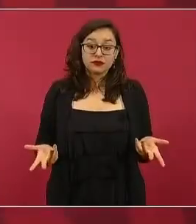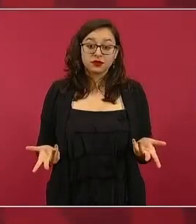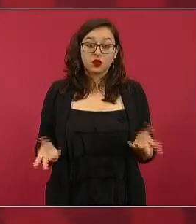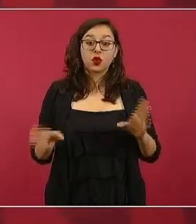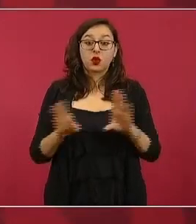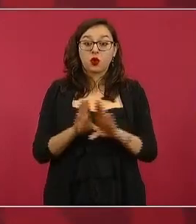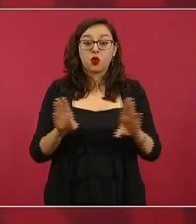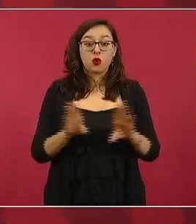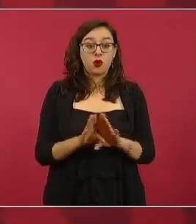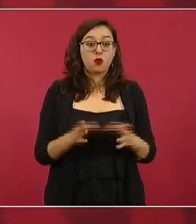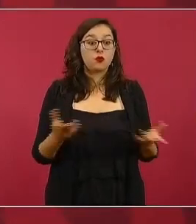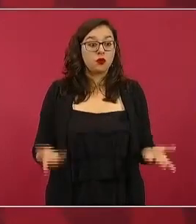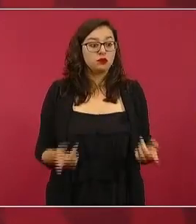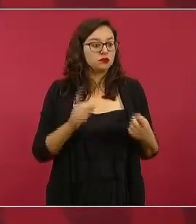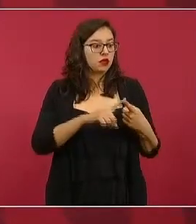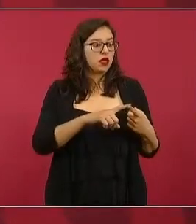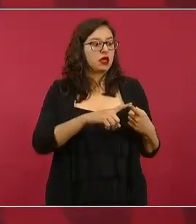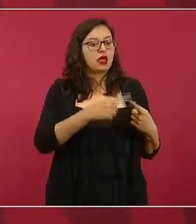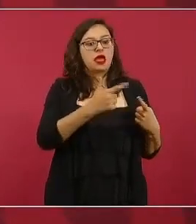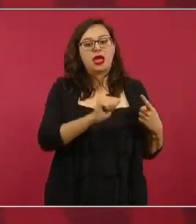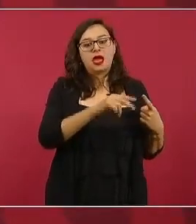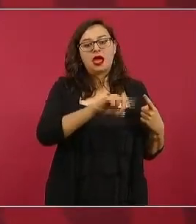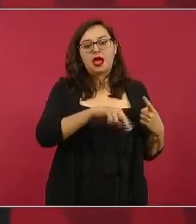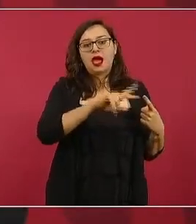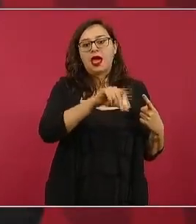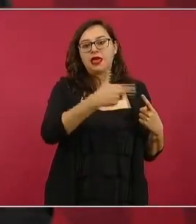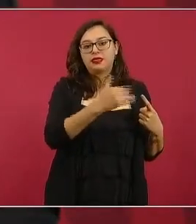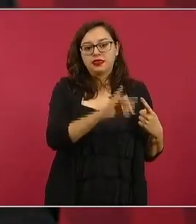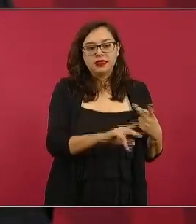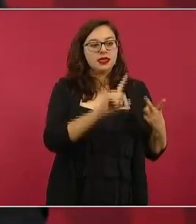de Gandhi y de Mandela y de Luther King